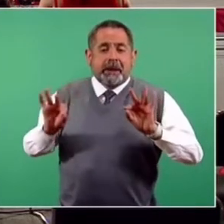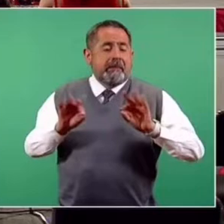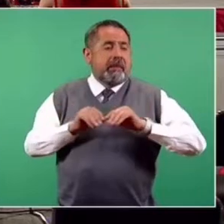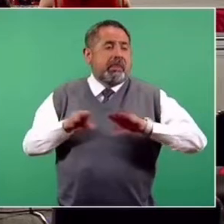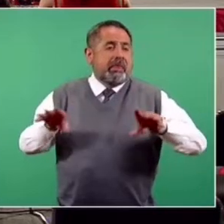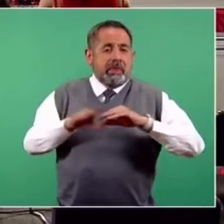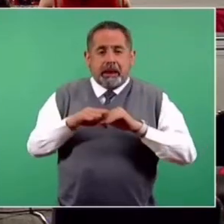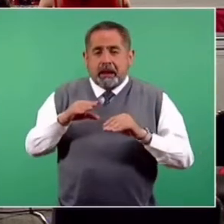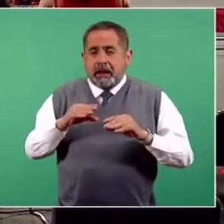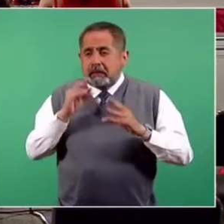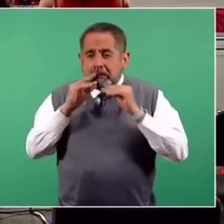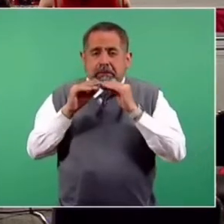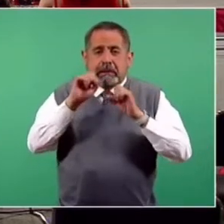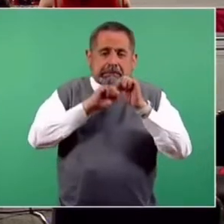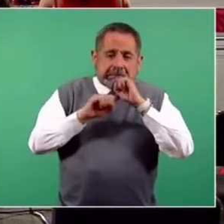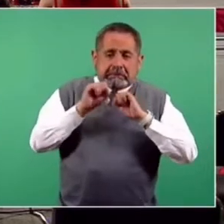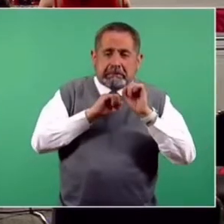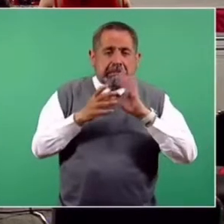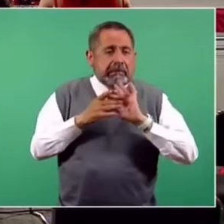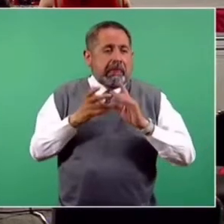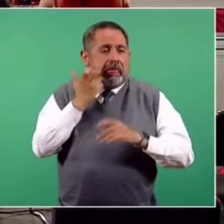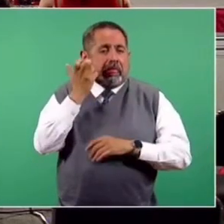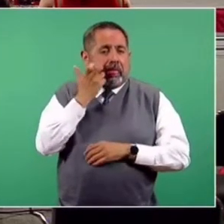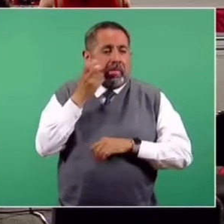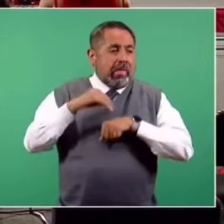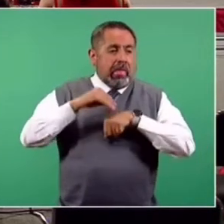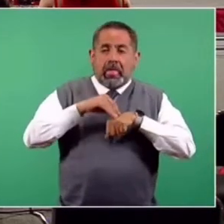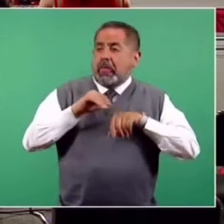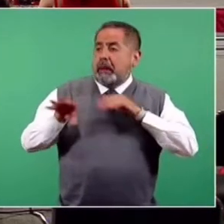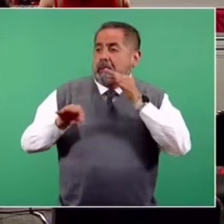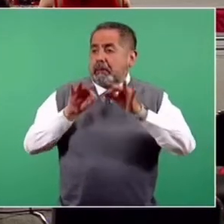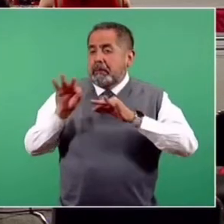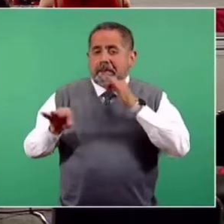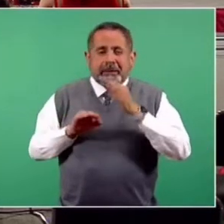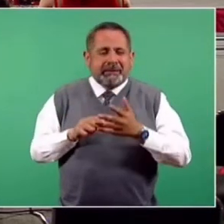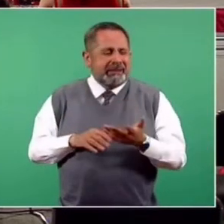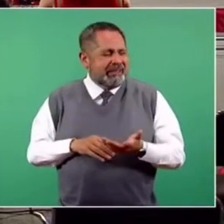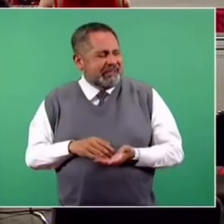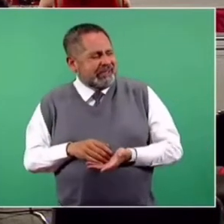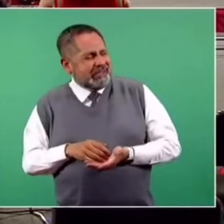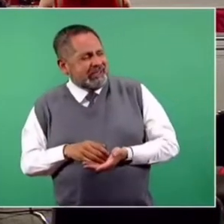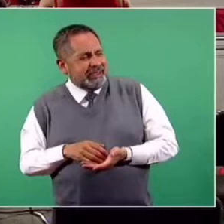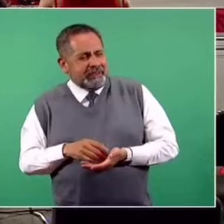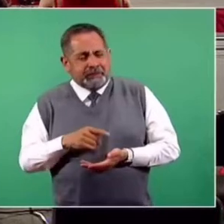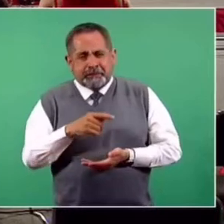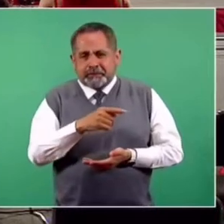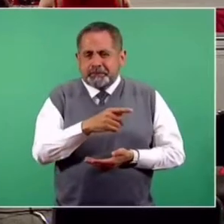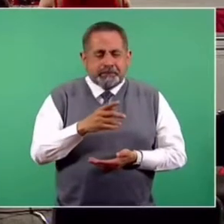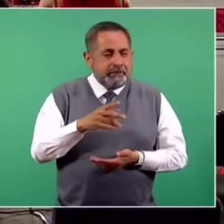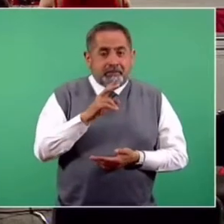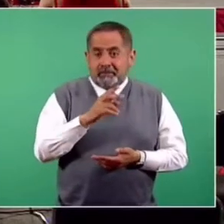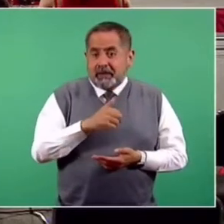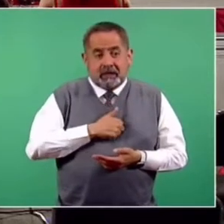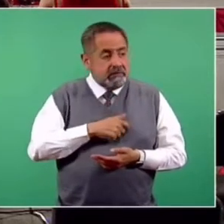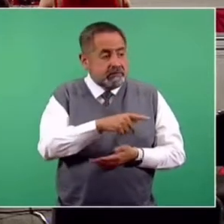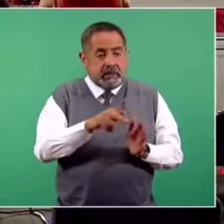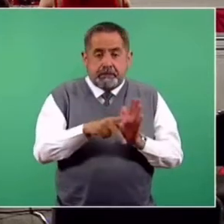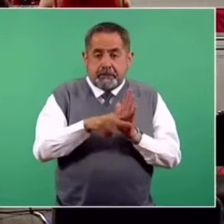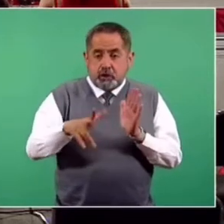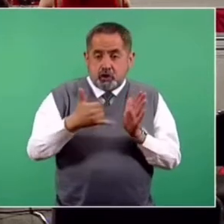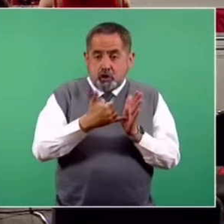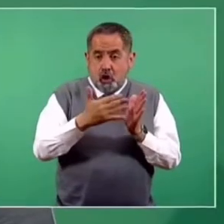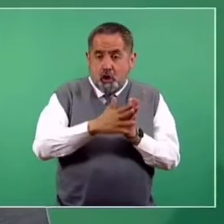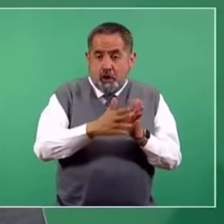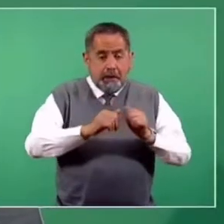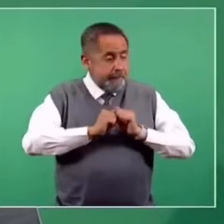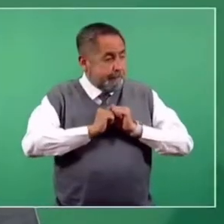a veces son rumores, chismes, a veces son efectivamente y lamentablemente elementos que salen en la prensa impresa o en